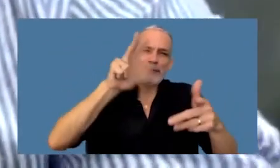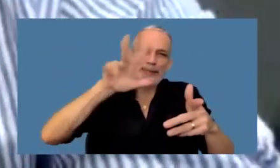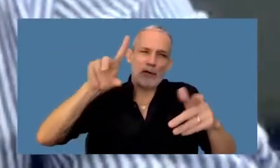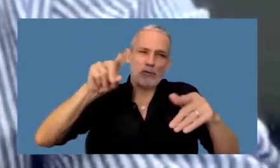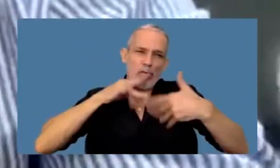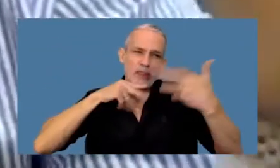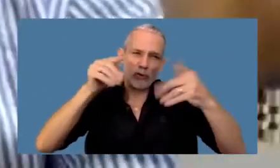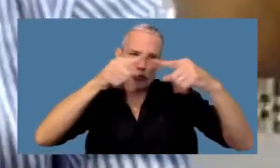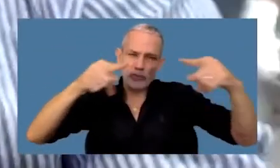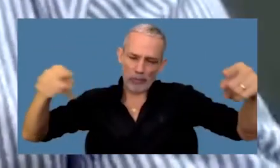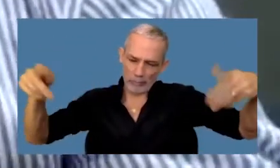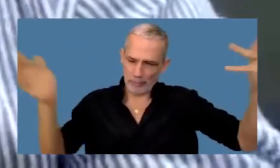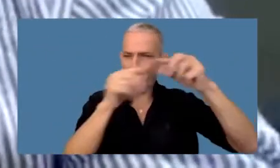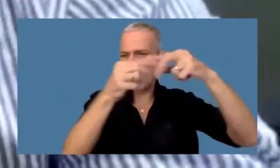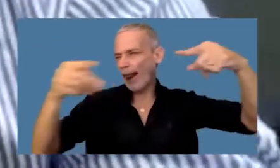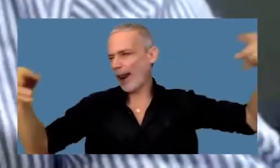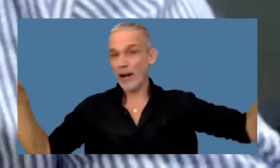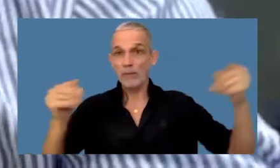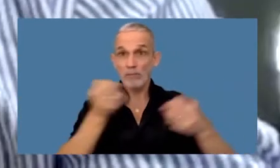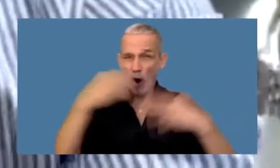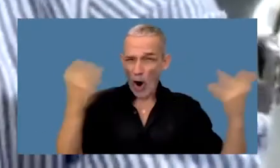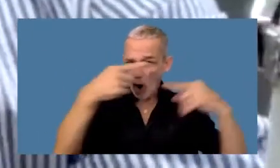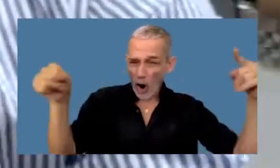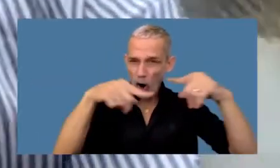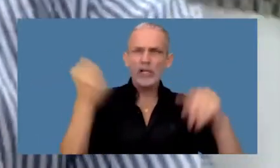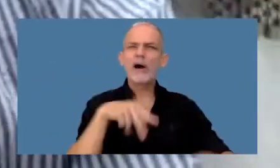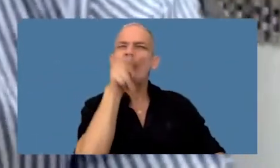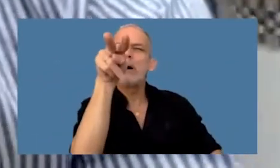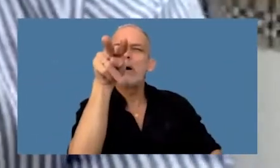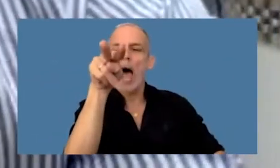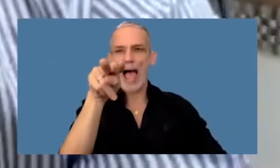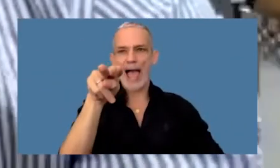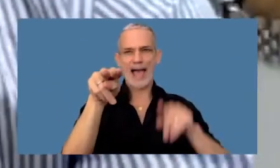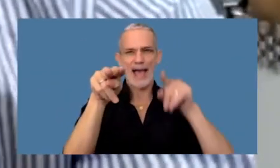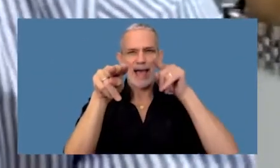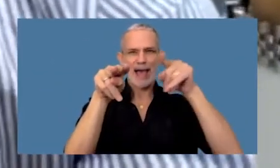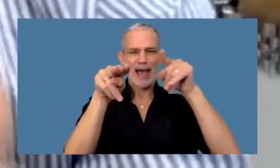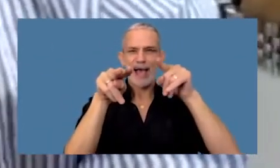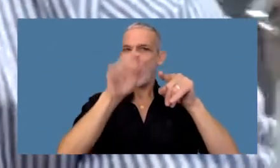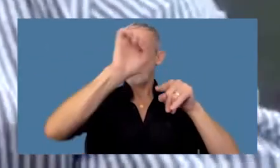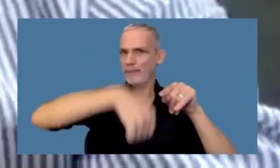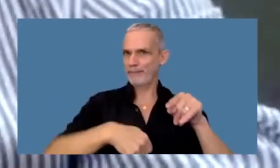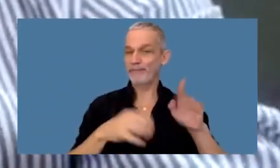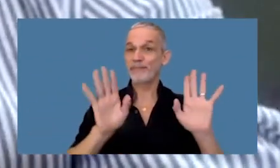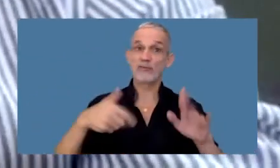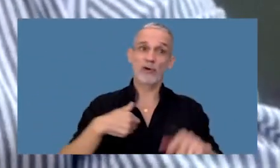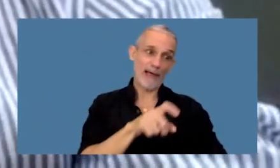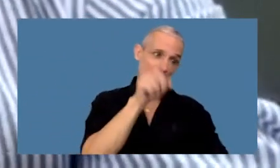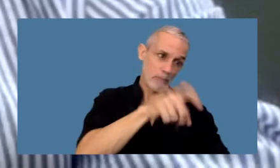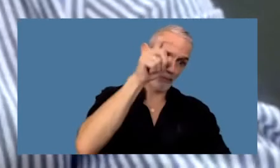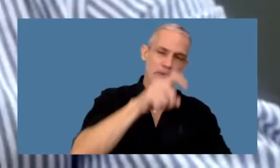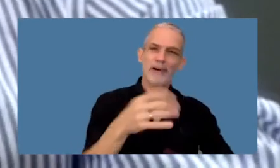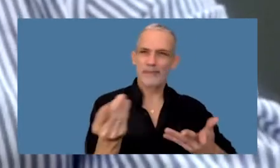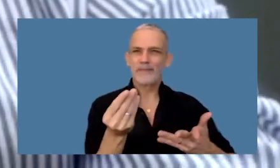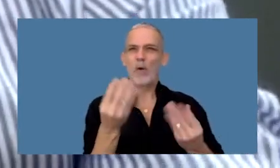Rusia Ucrania cualquier cosa entonces ¿cuál es el problema de esto? que cuando vos lo haces a